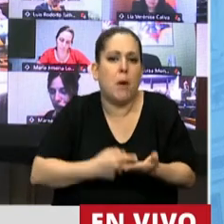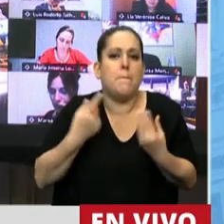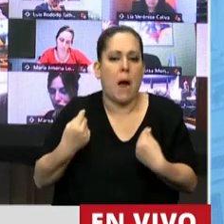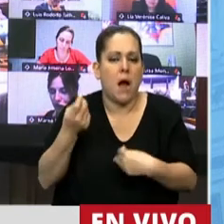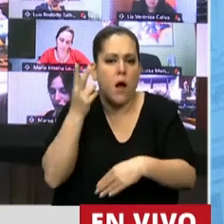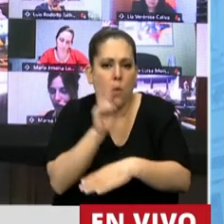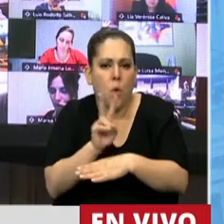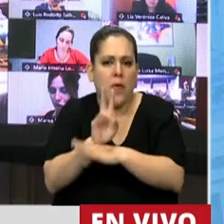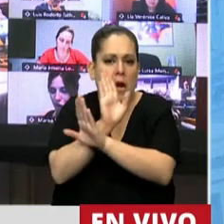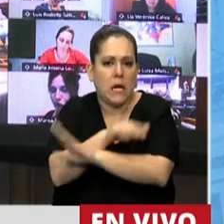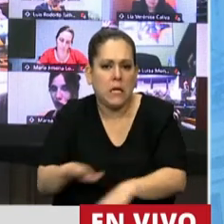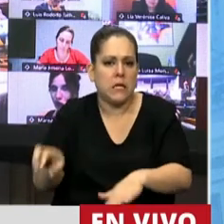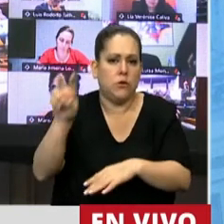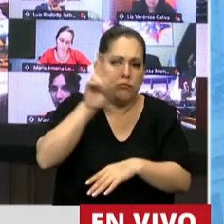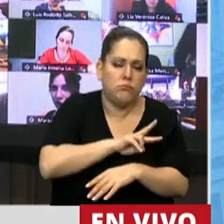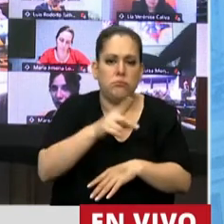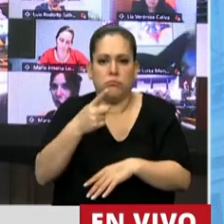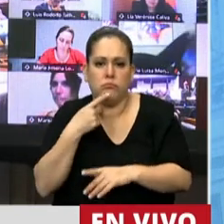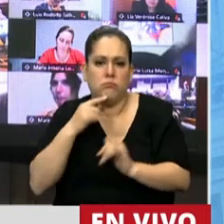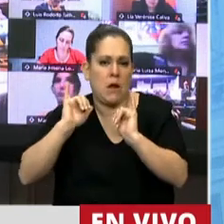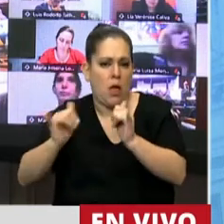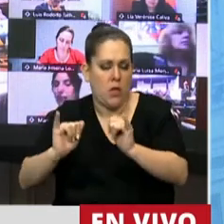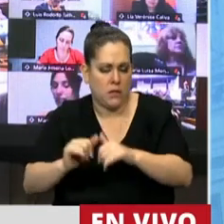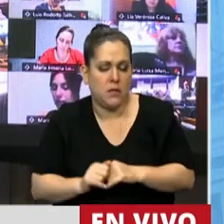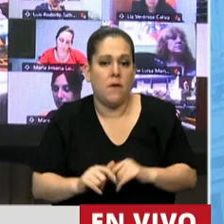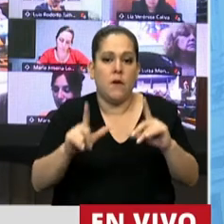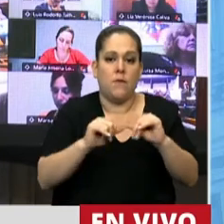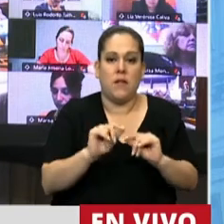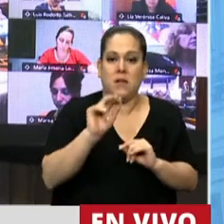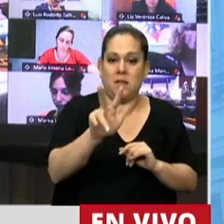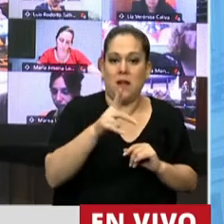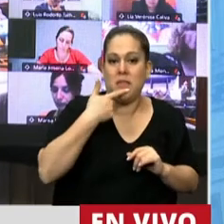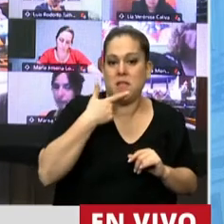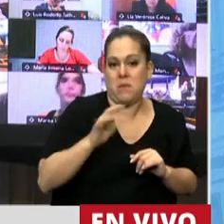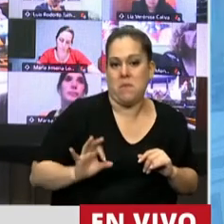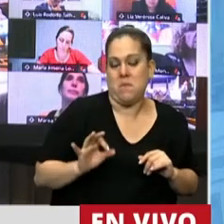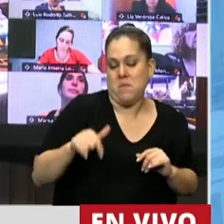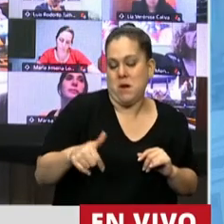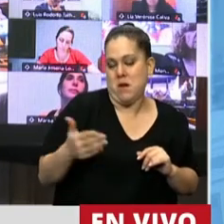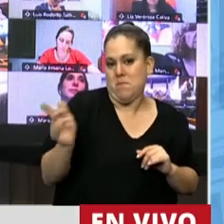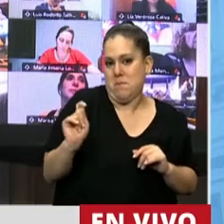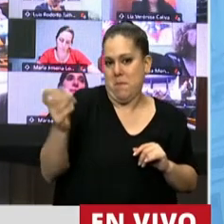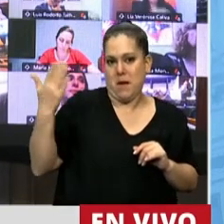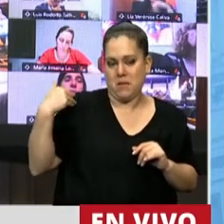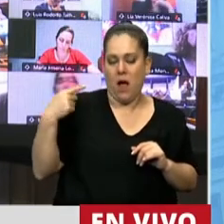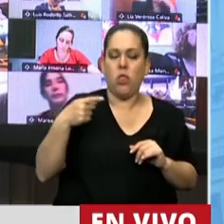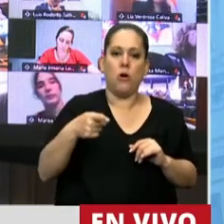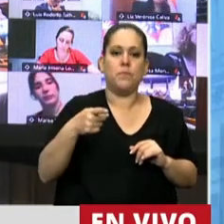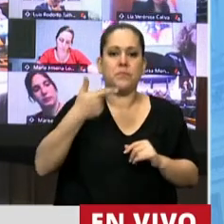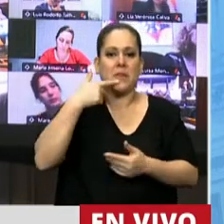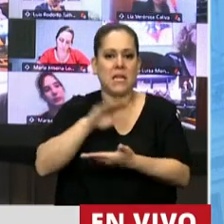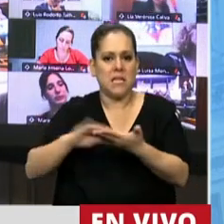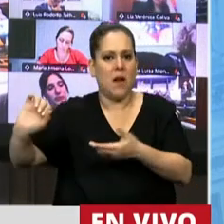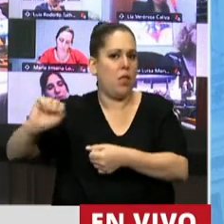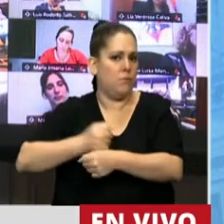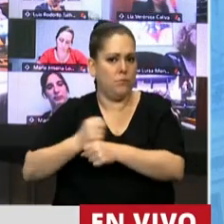nuestros niños, niñas y adolescentes. El 3 de septiembre pasado, el Senado de la Nación, Diomedia sanciona dos